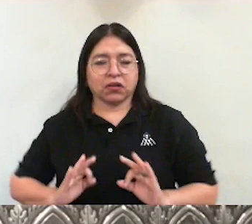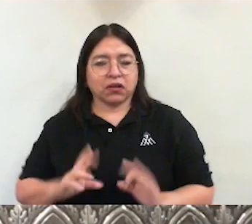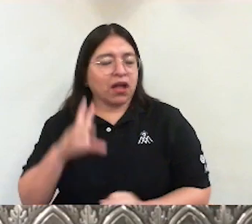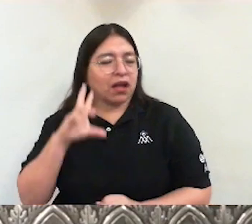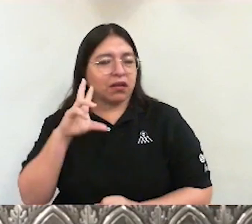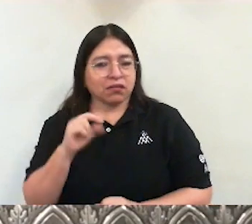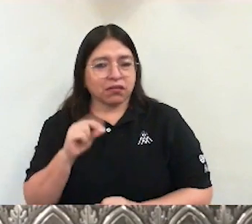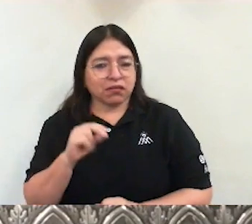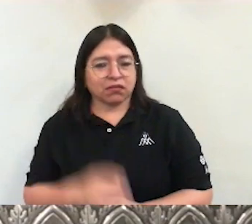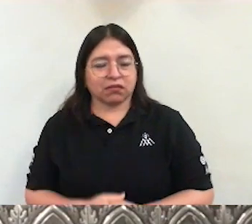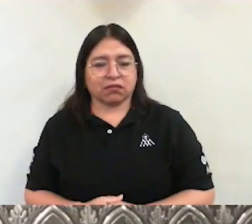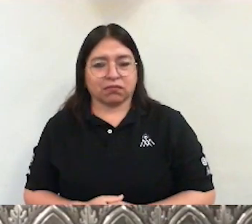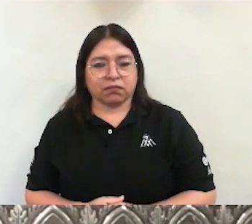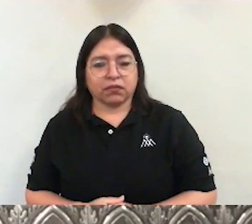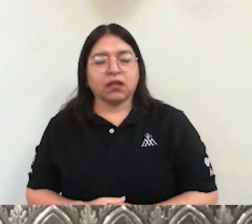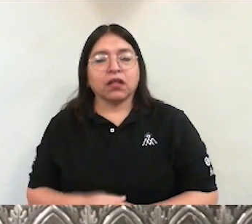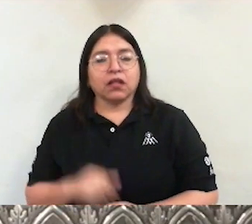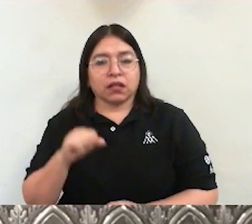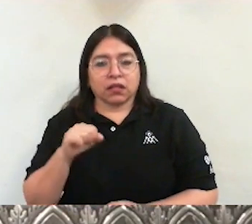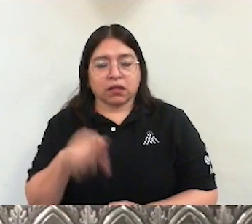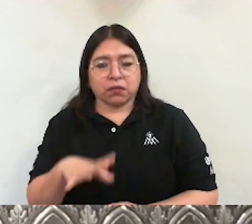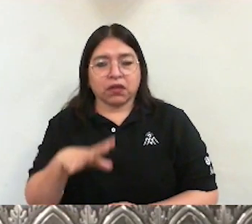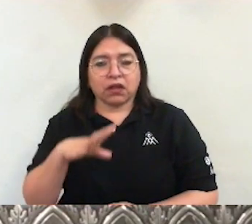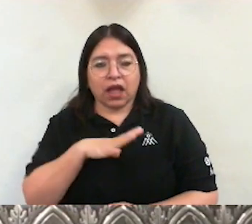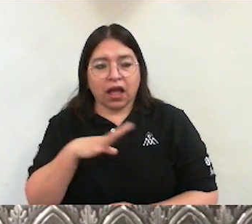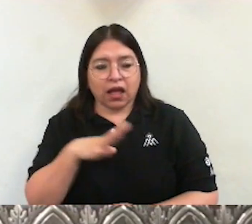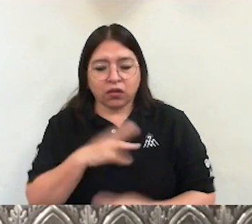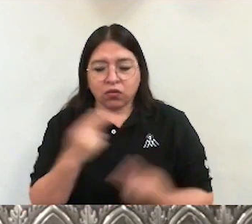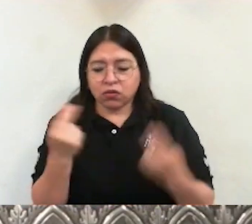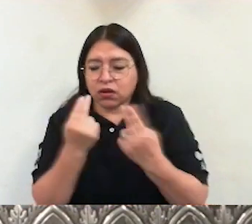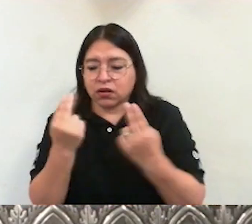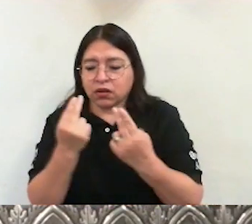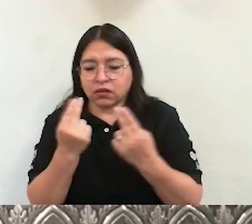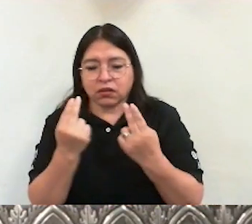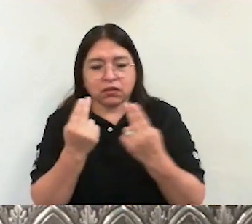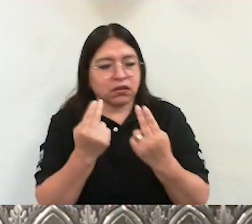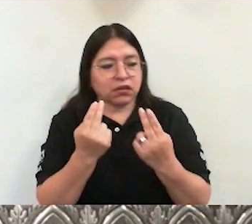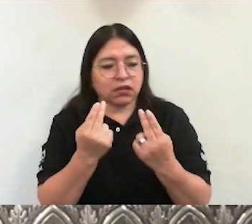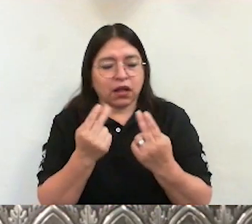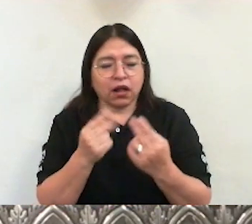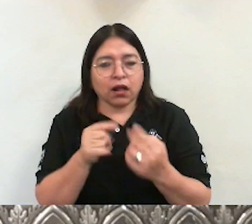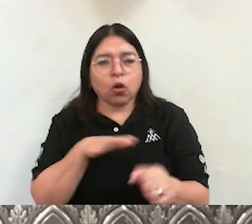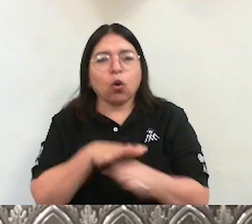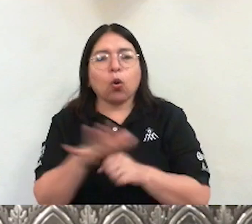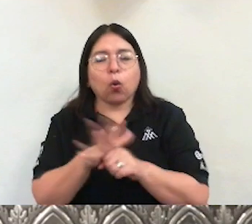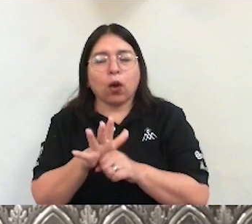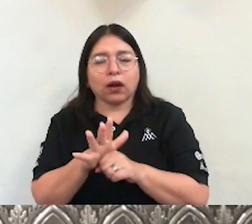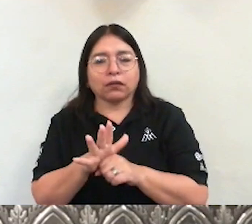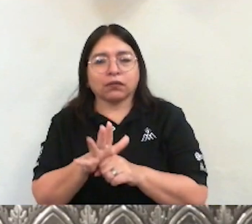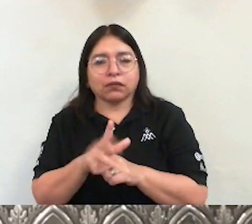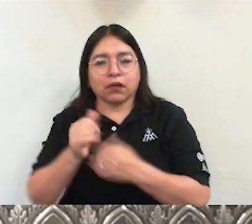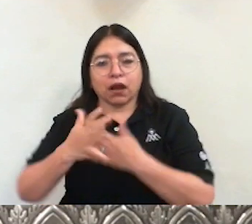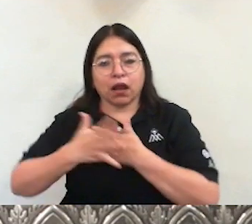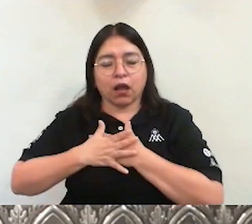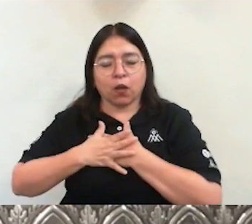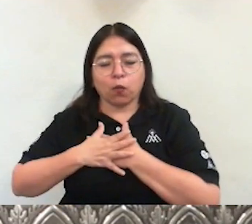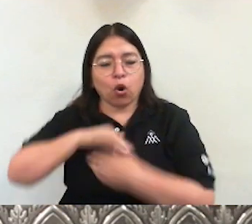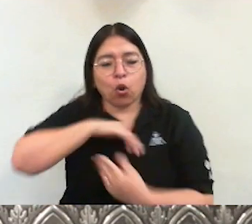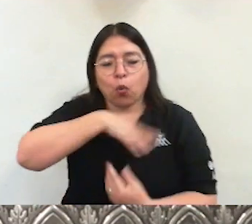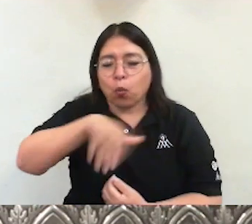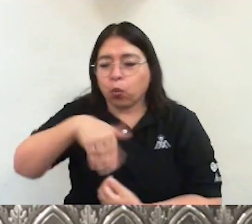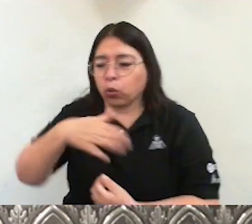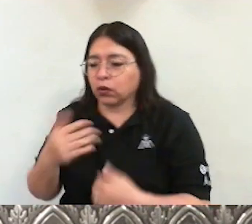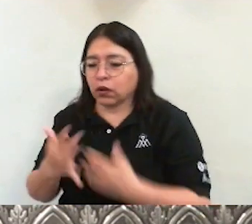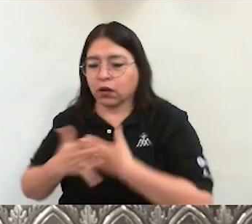que hay un plus en la vida, que es el amor, que es